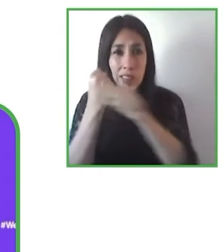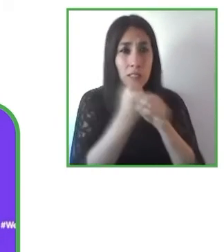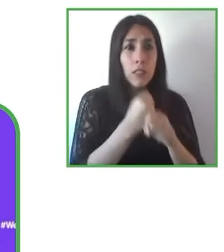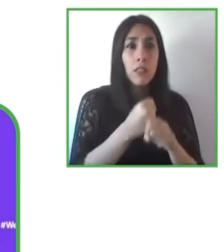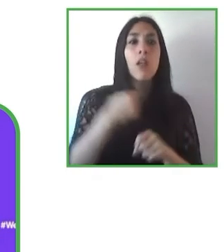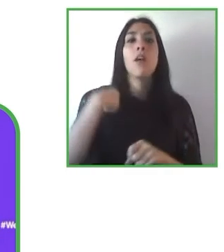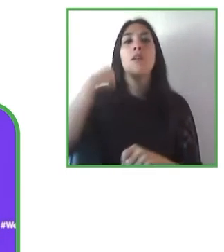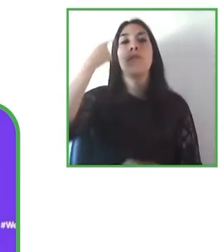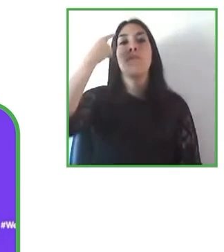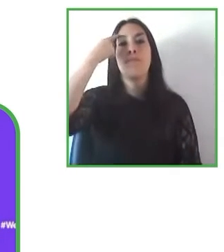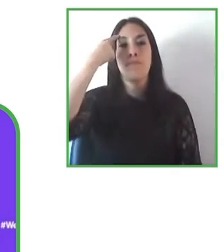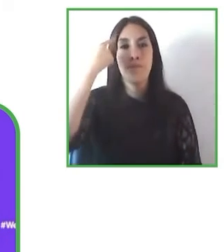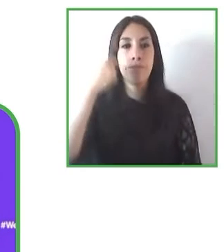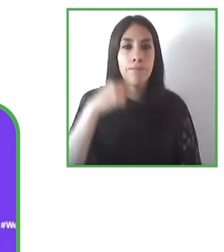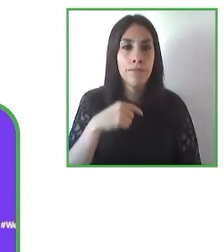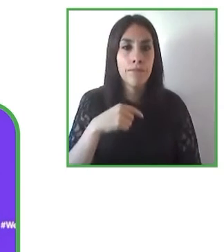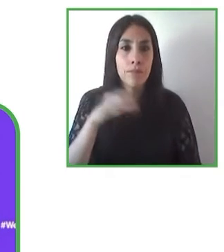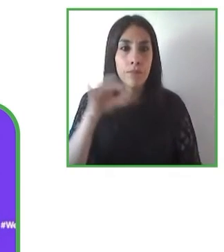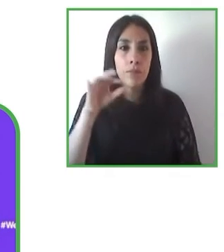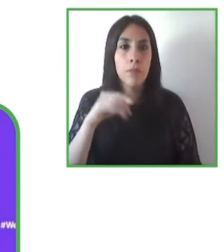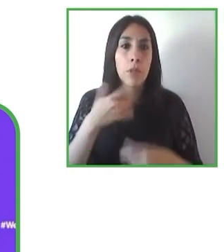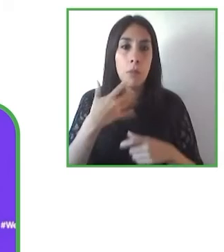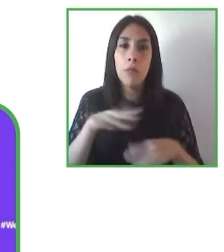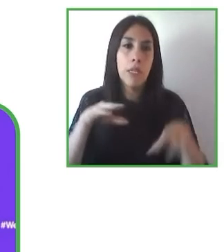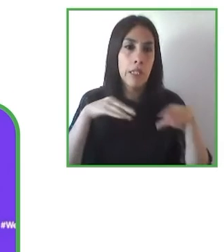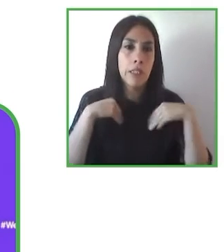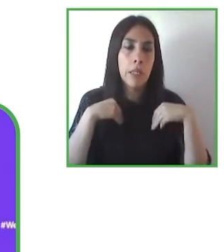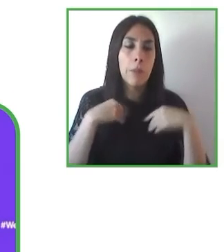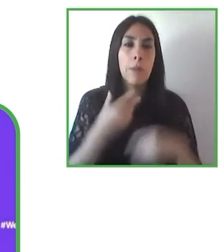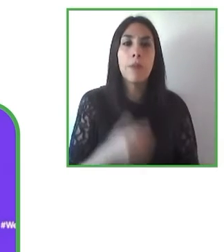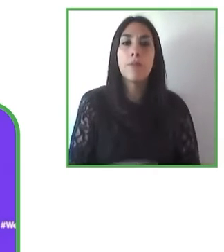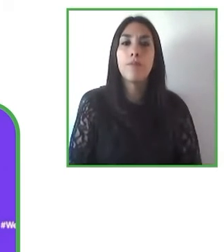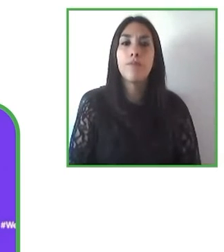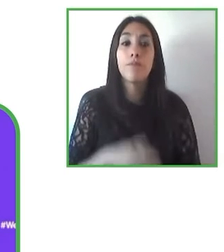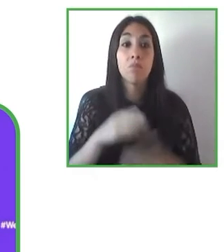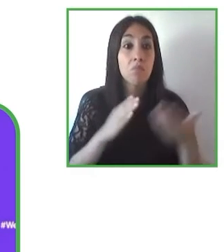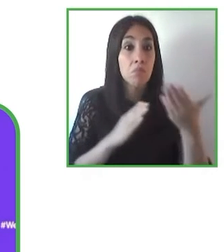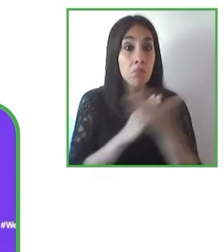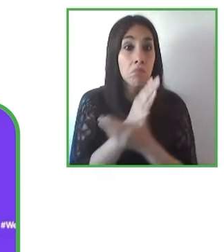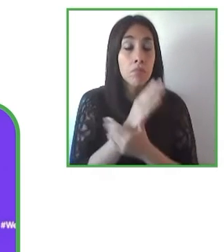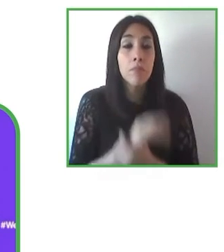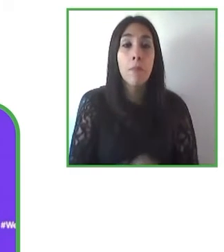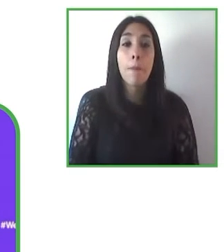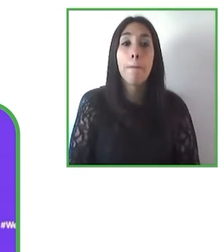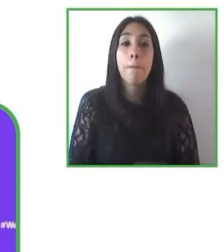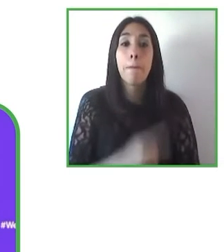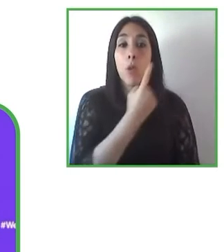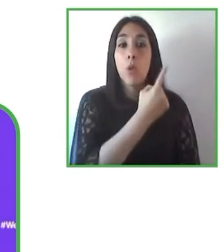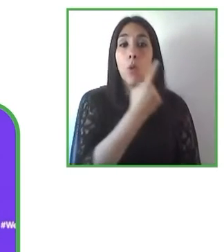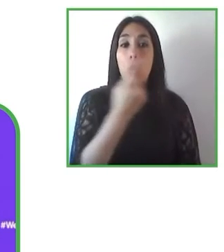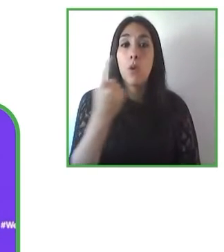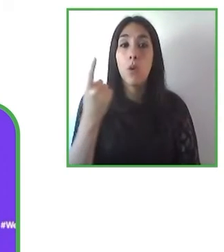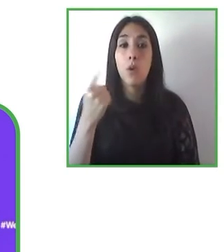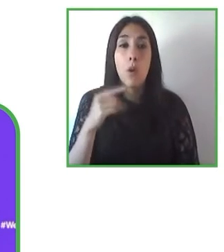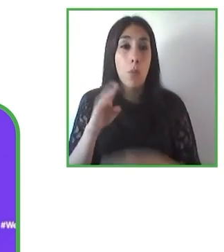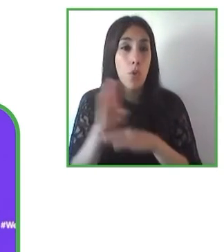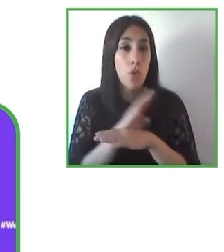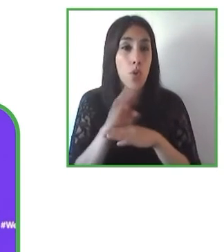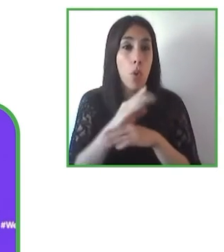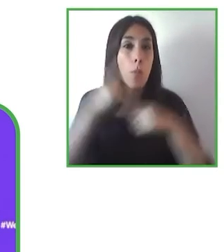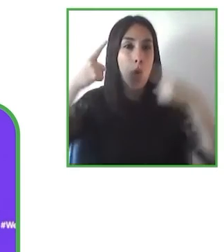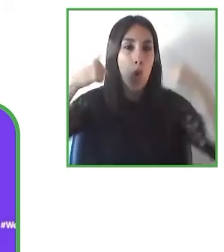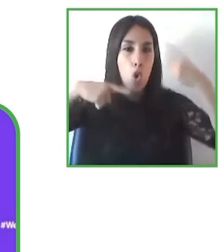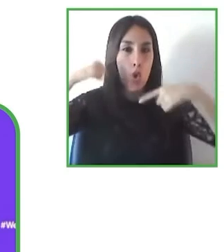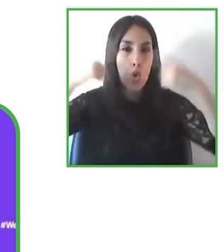y creo que cada empresa necesita una política de accesibilidad para la generación de documentos